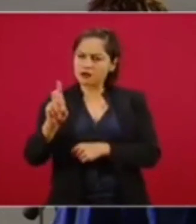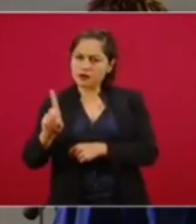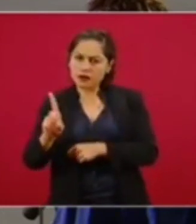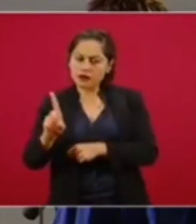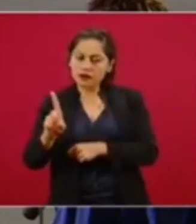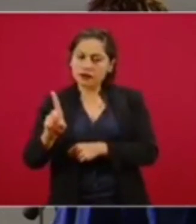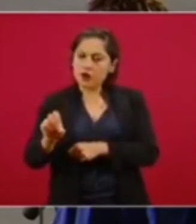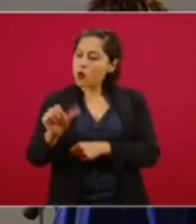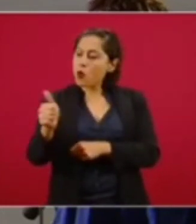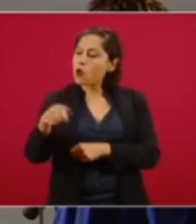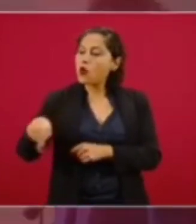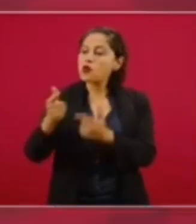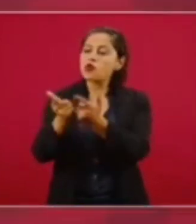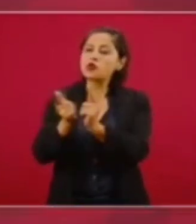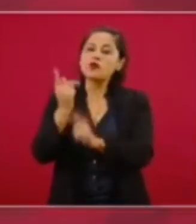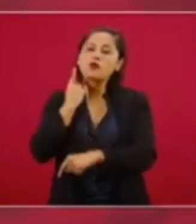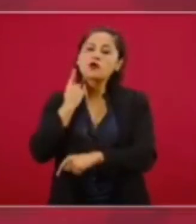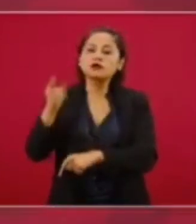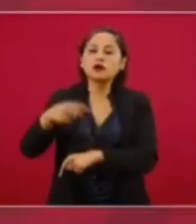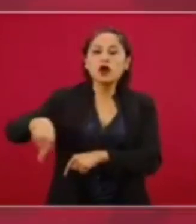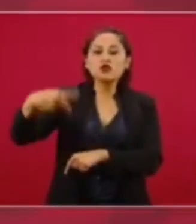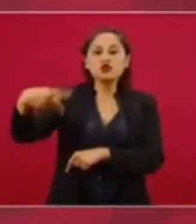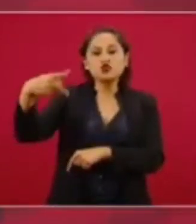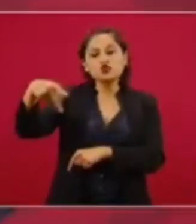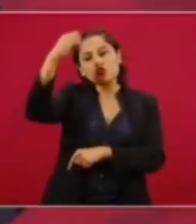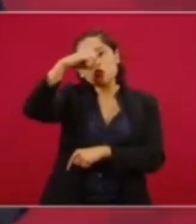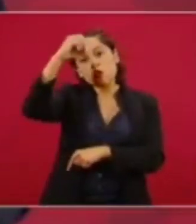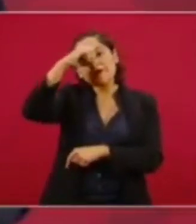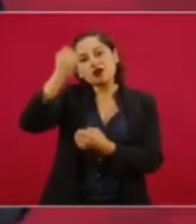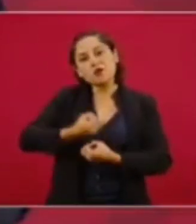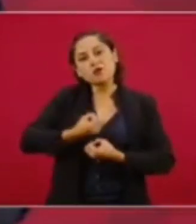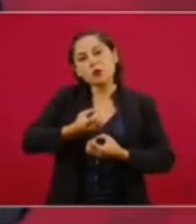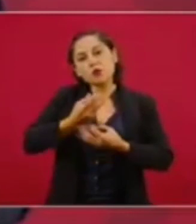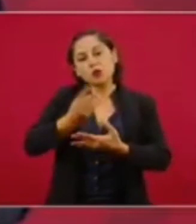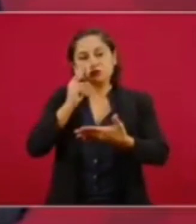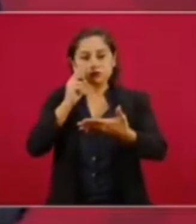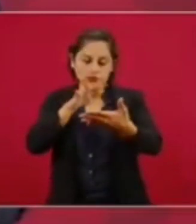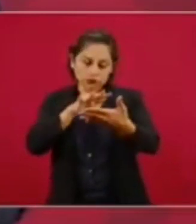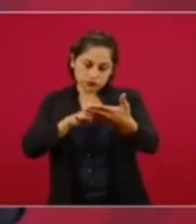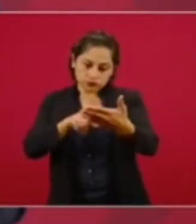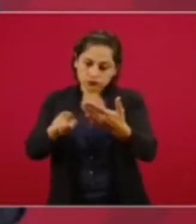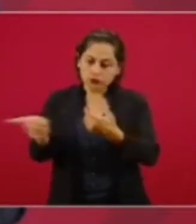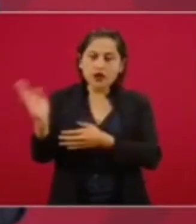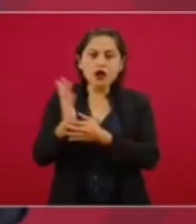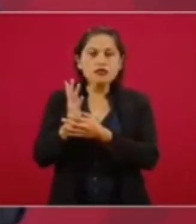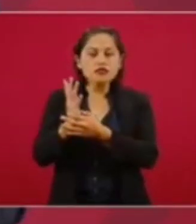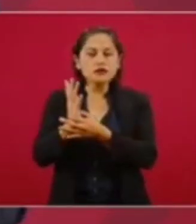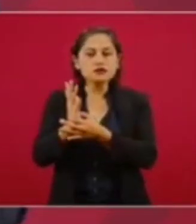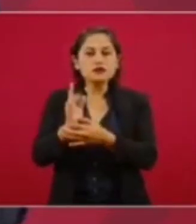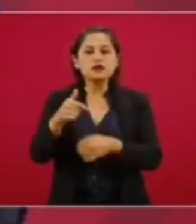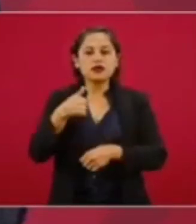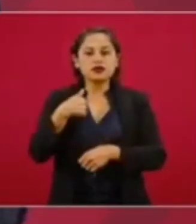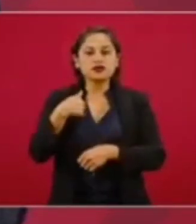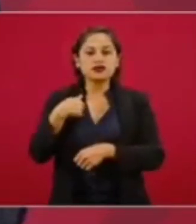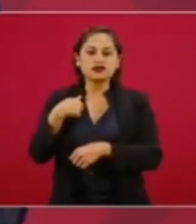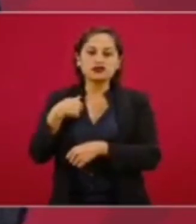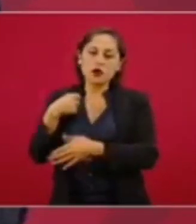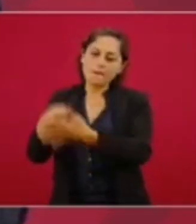hablando de que presioné a la Corte.